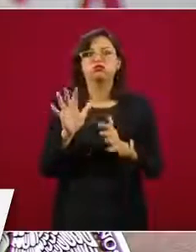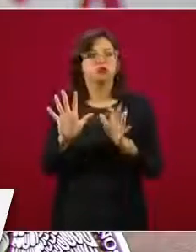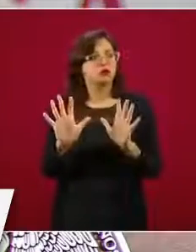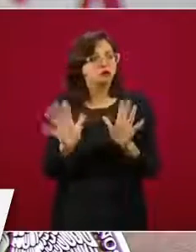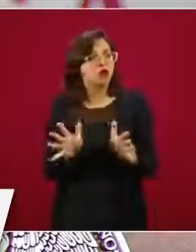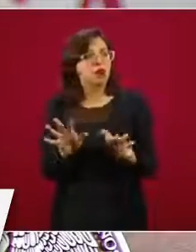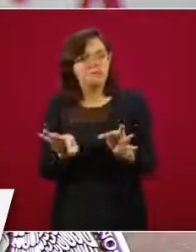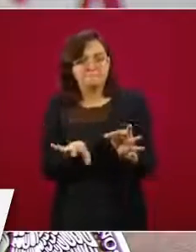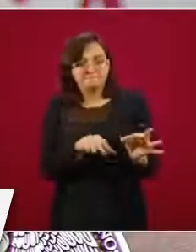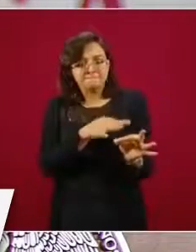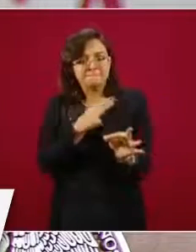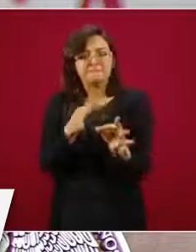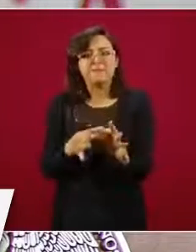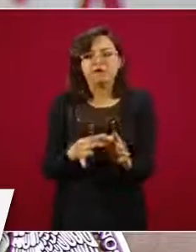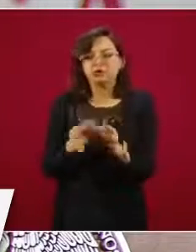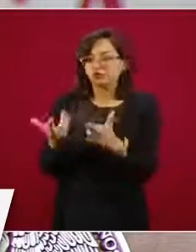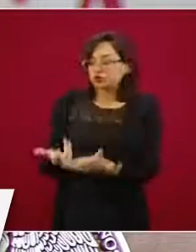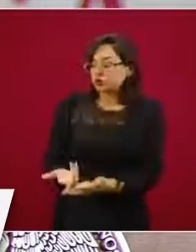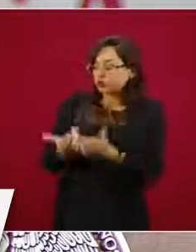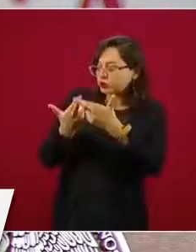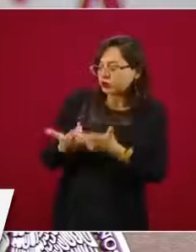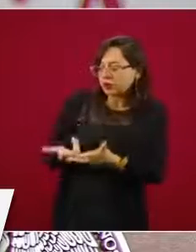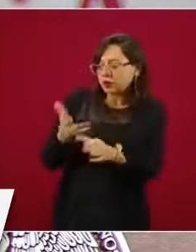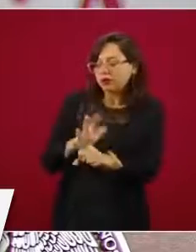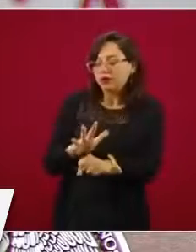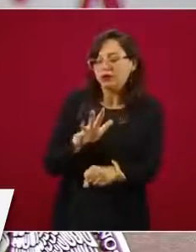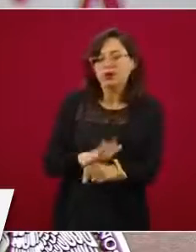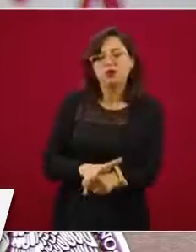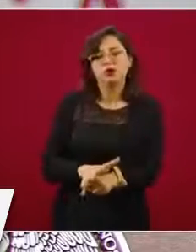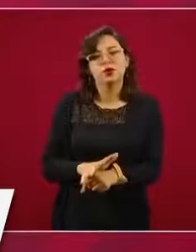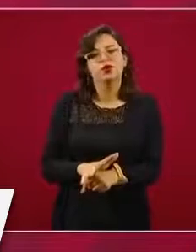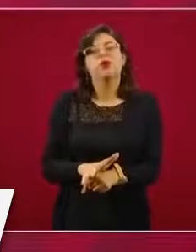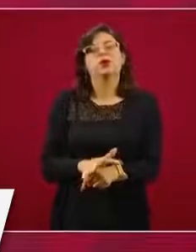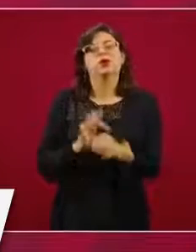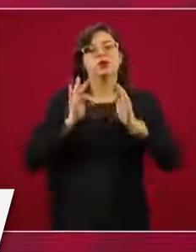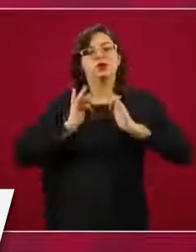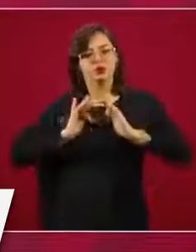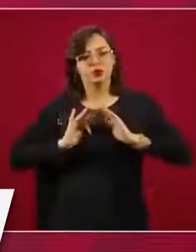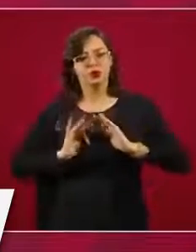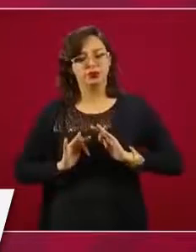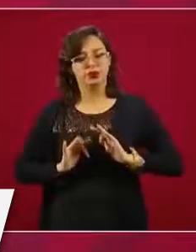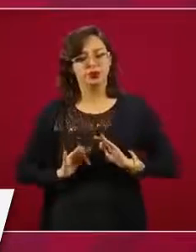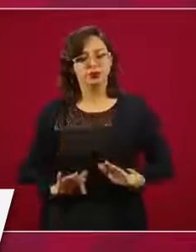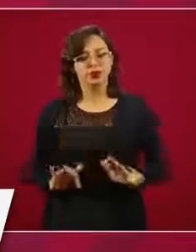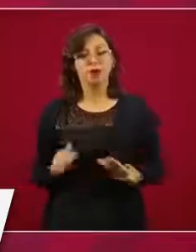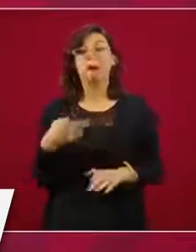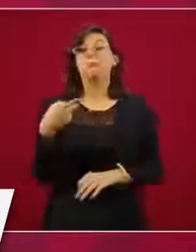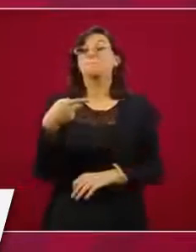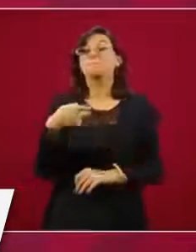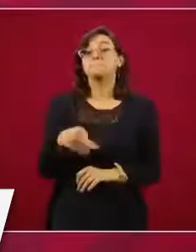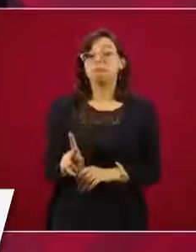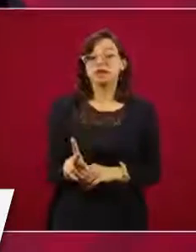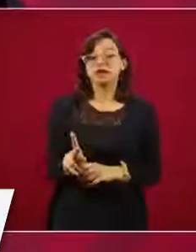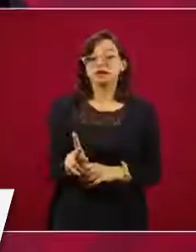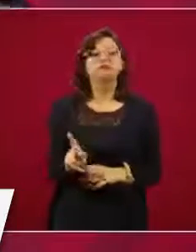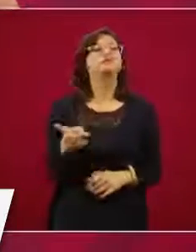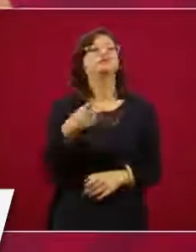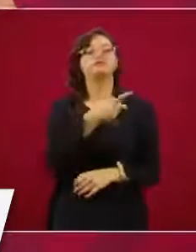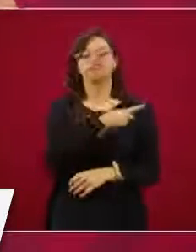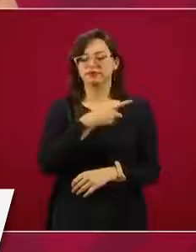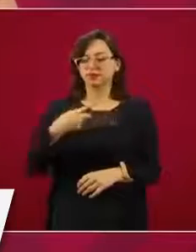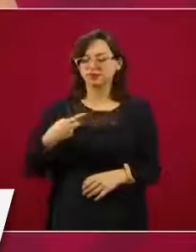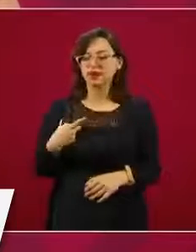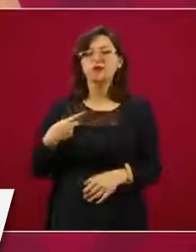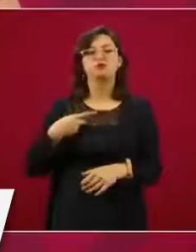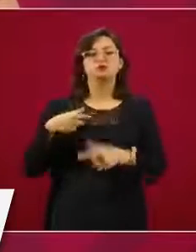reservas y, sin embargo, nos tenemos que seguir